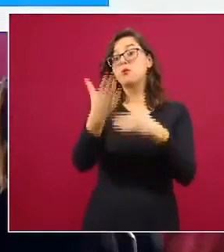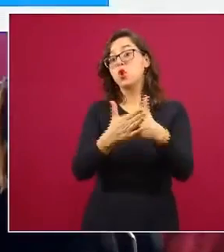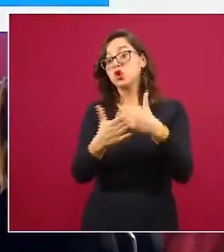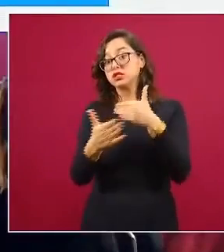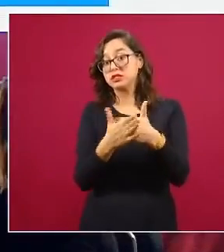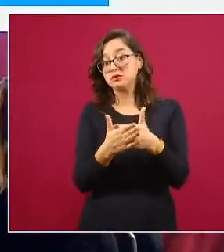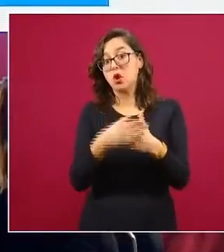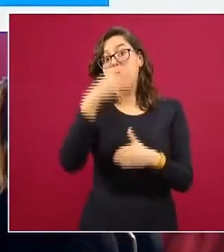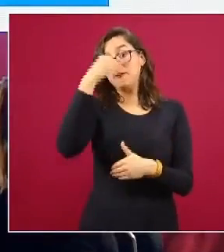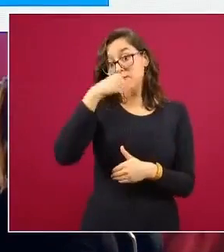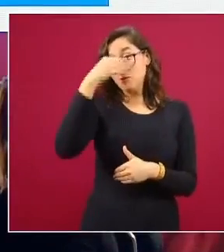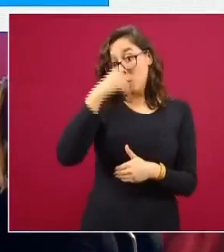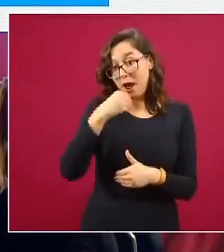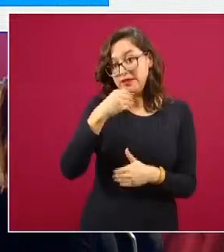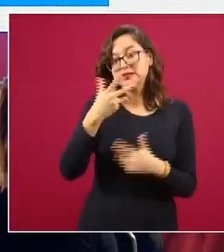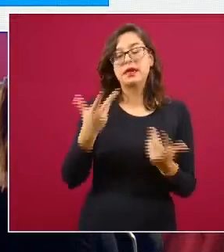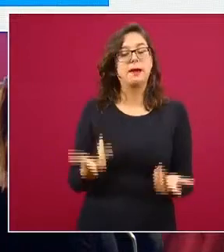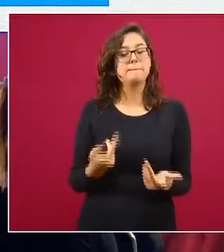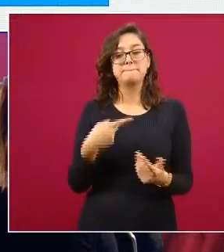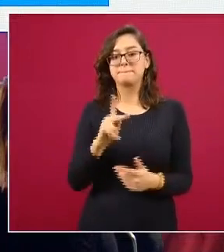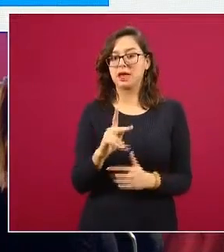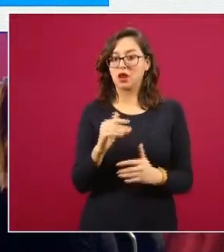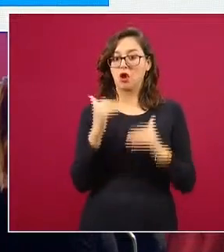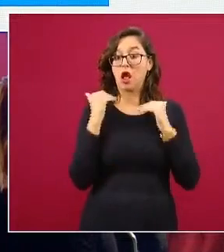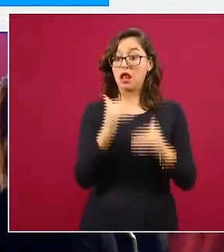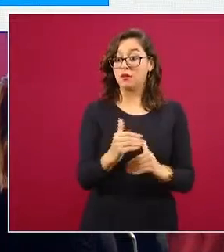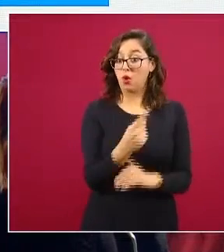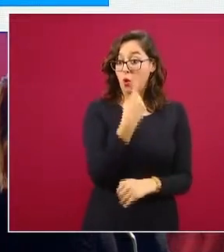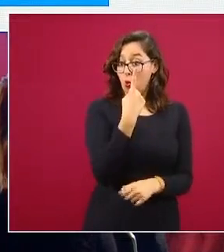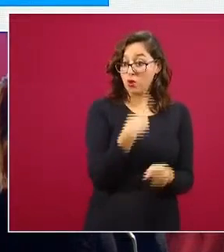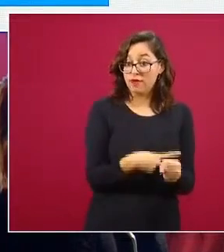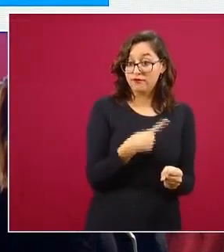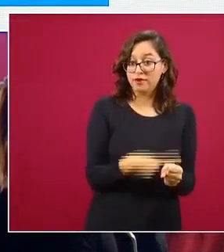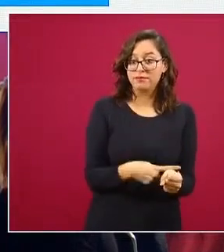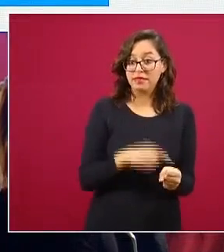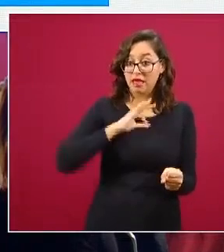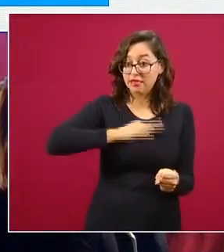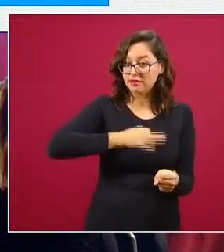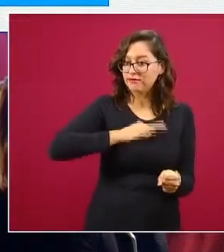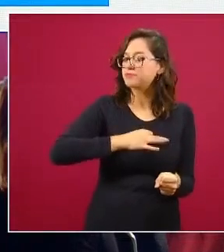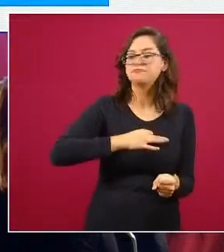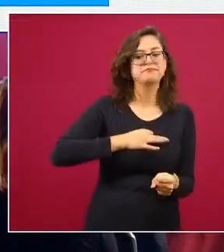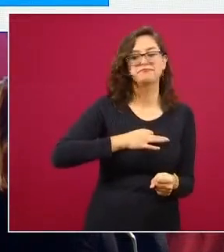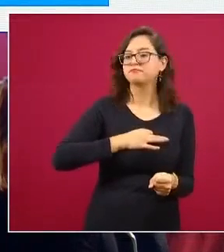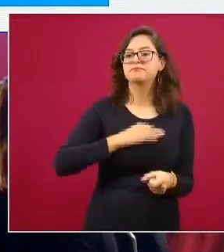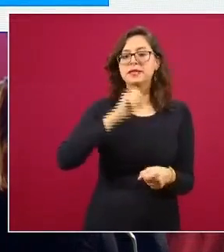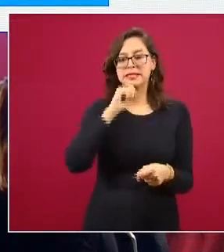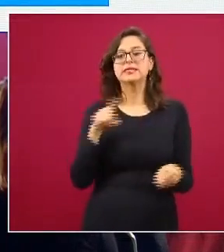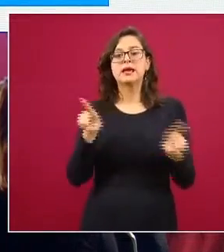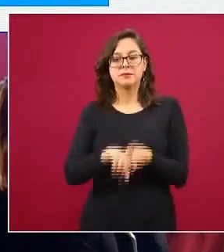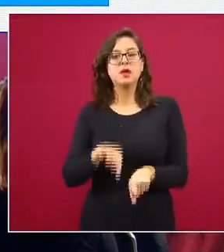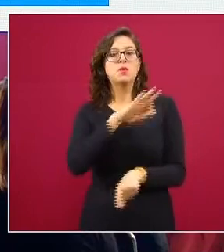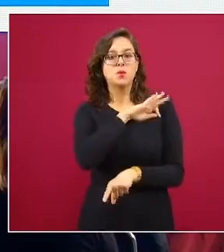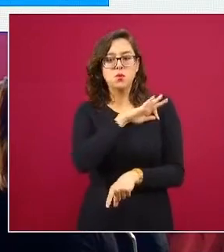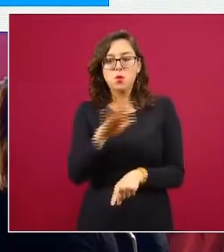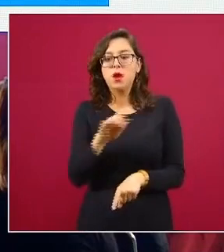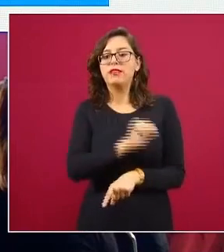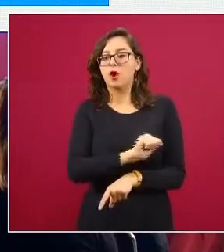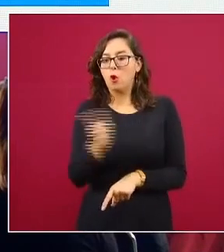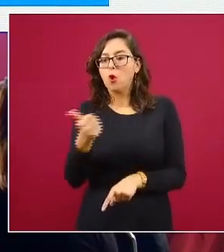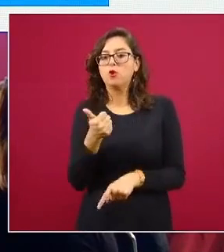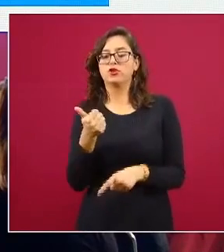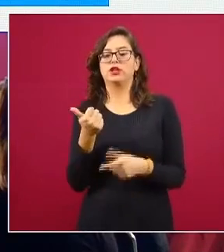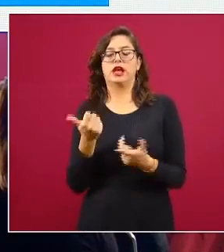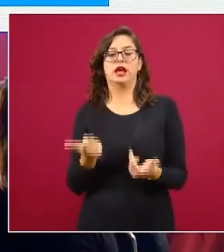influenza pandémica pero no limitada a enfermedades infecciosas podemos monitorear eventos